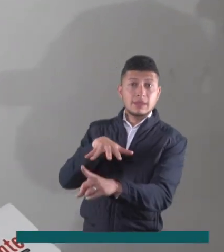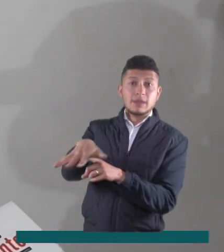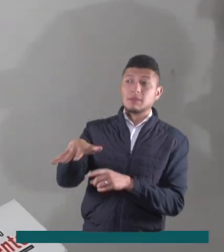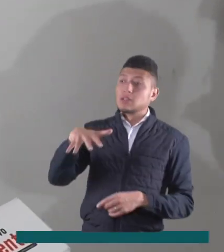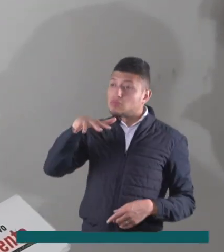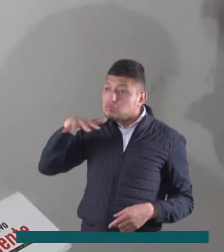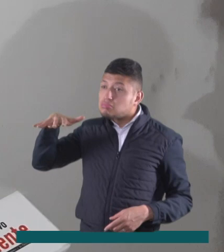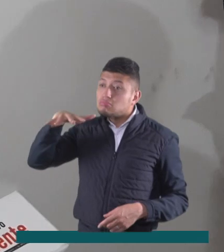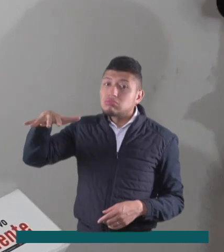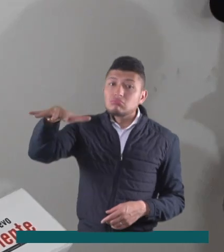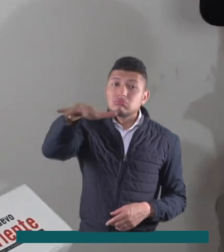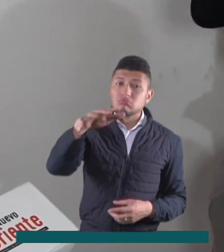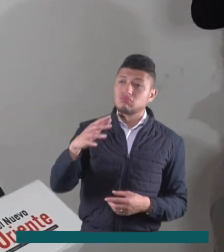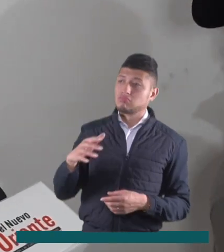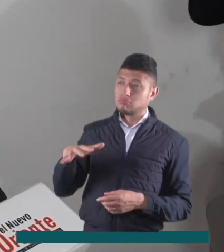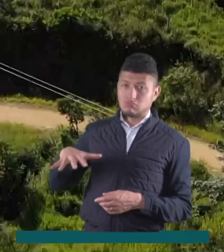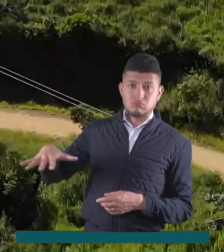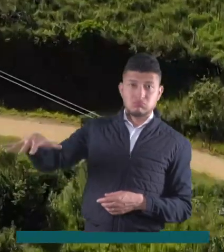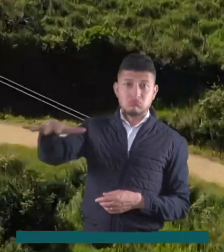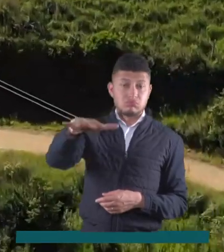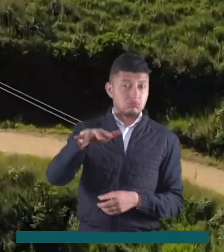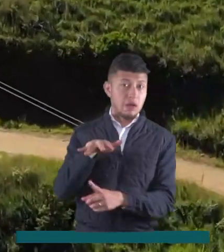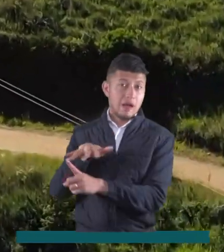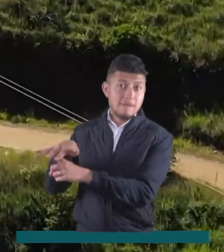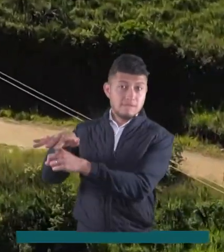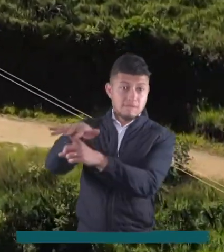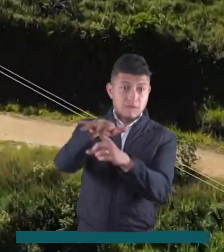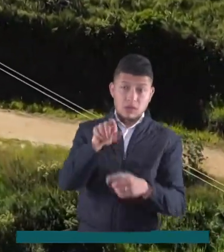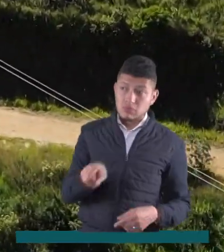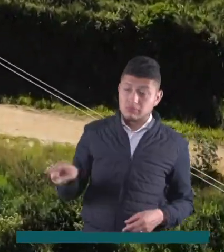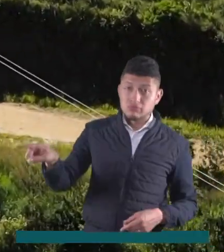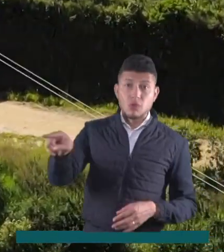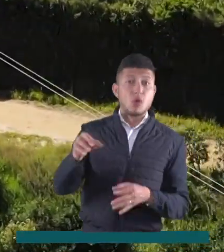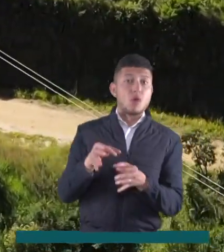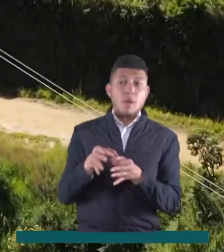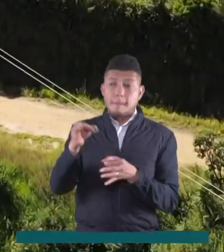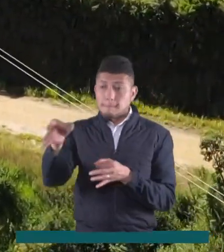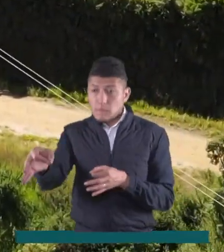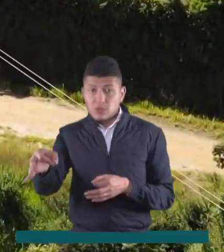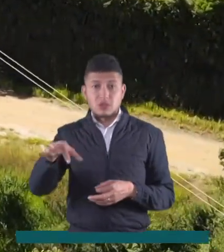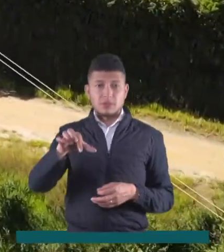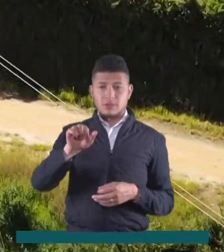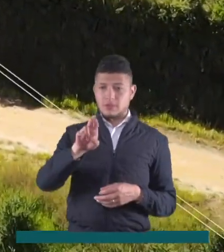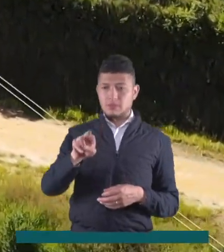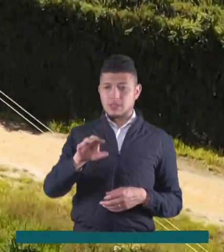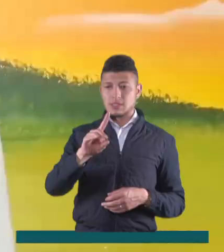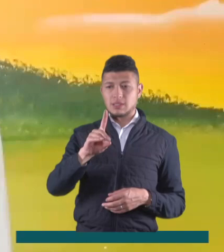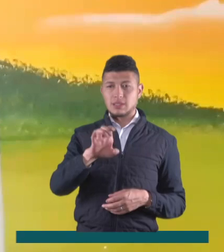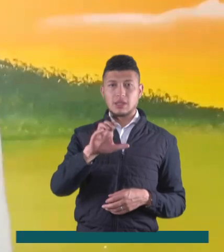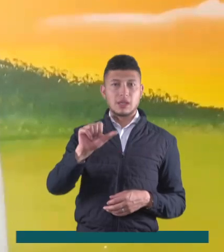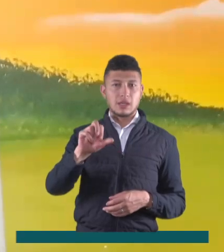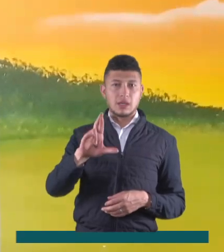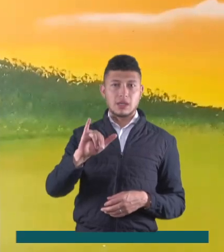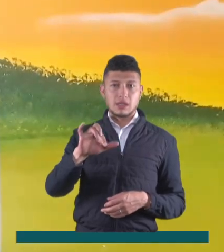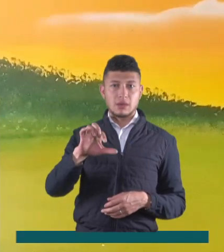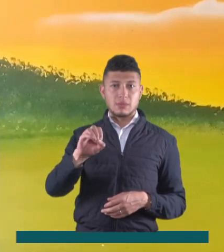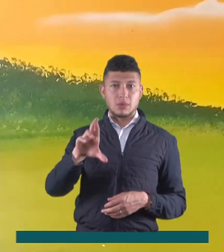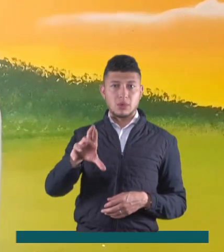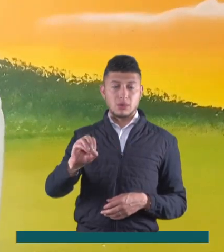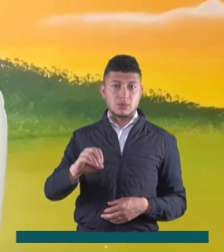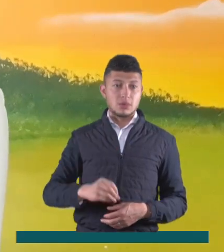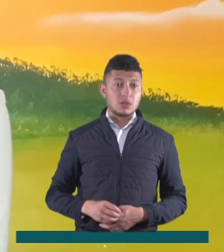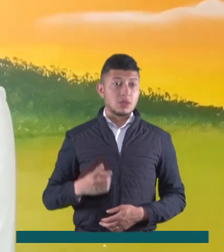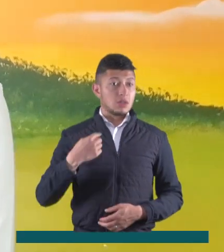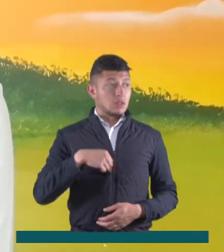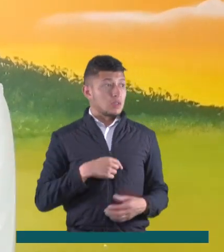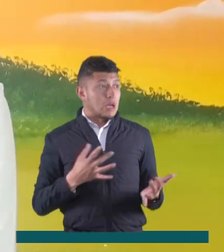al resguardo, sino a todas las veredas con vecinas en jurisdicción de Zacama, Támara y el municipio de Paz de Ariporo. No podemos seguir esperando que